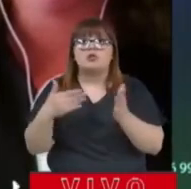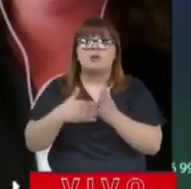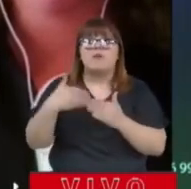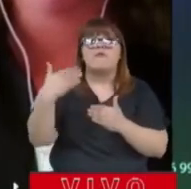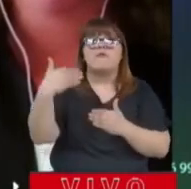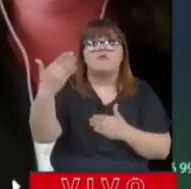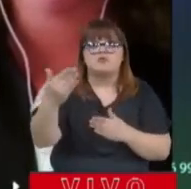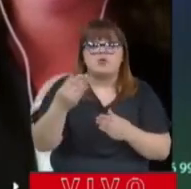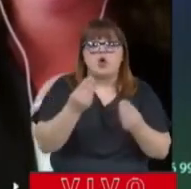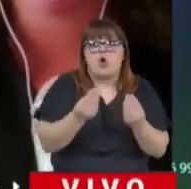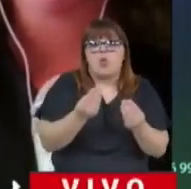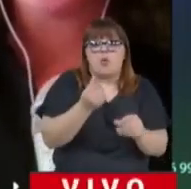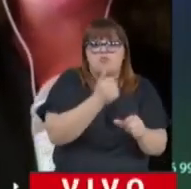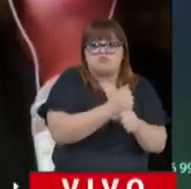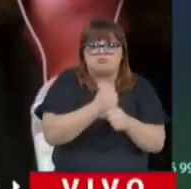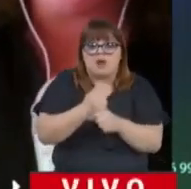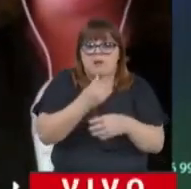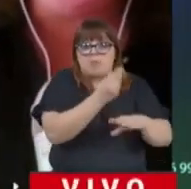futura conformación?